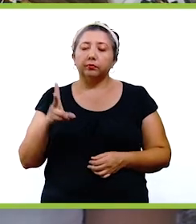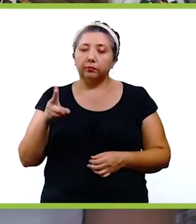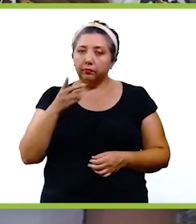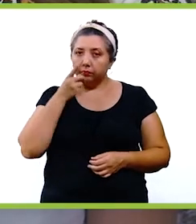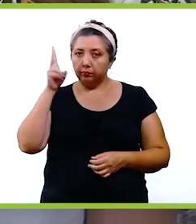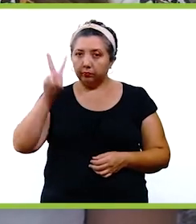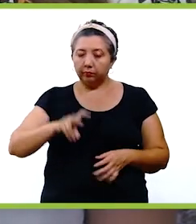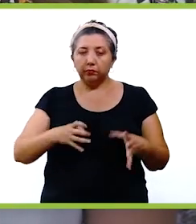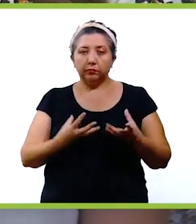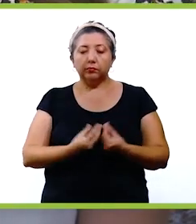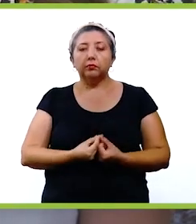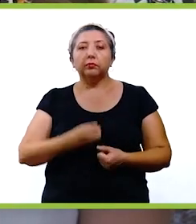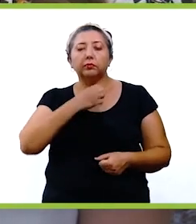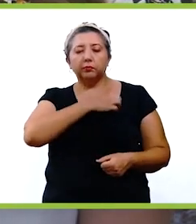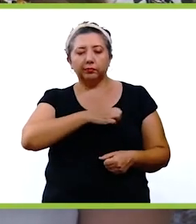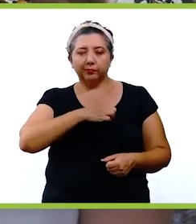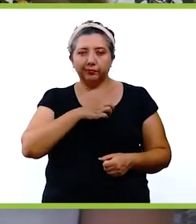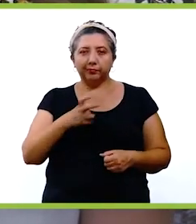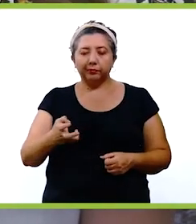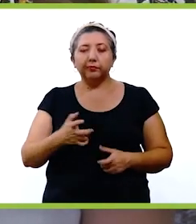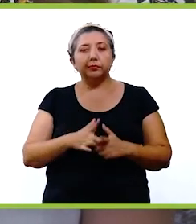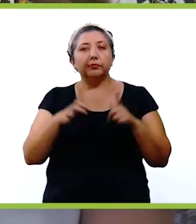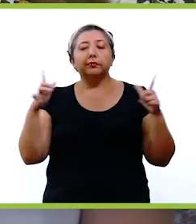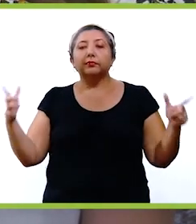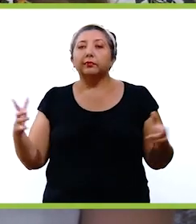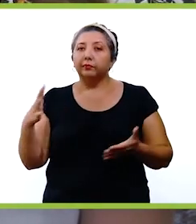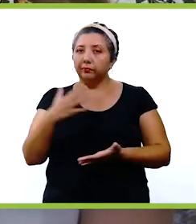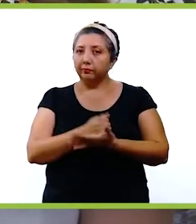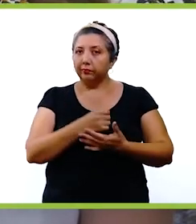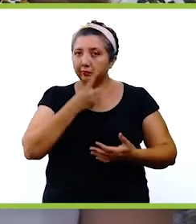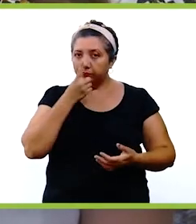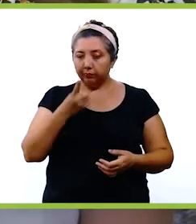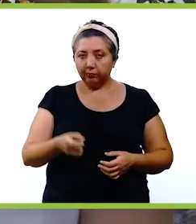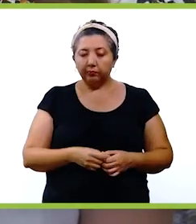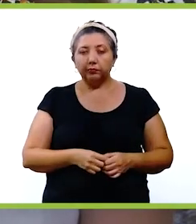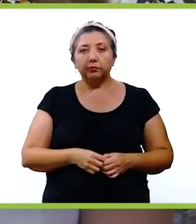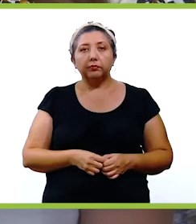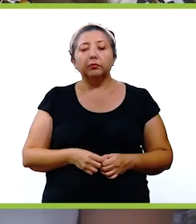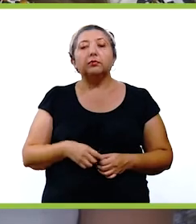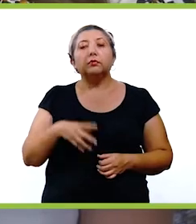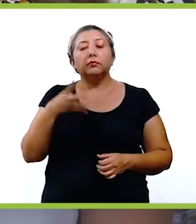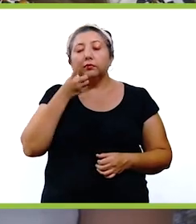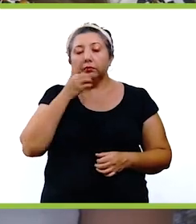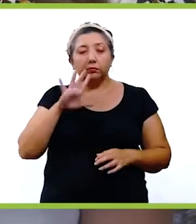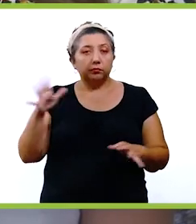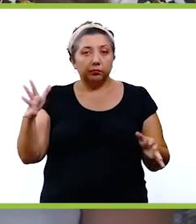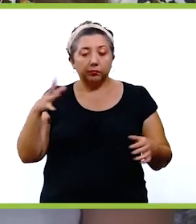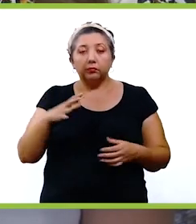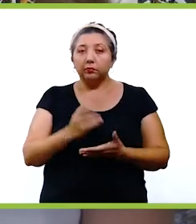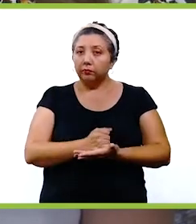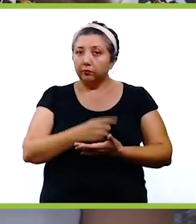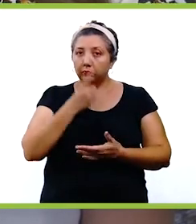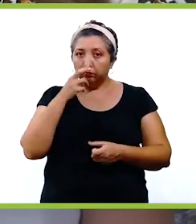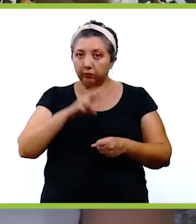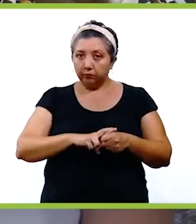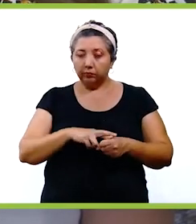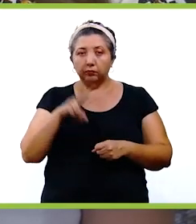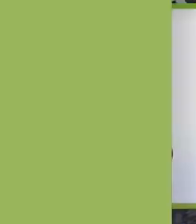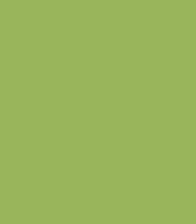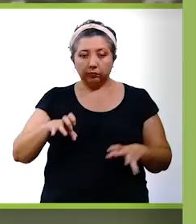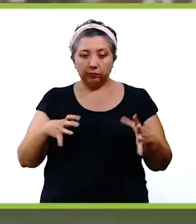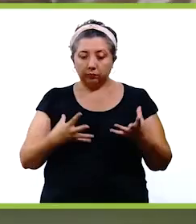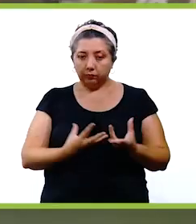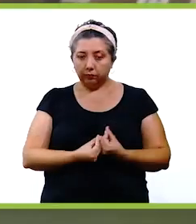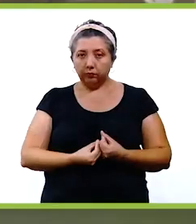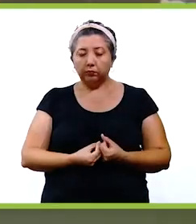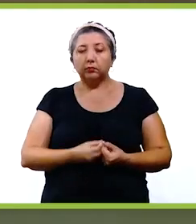supuesto, la verdad es que estamos muy contentos por esta gran victoria de los leones de Yucatán que se coronan ya campeones de la zona sur. La verdad es